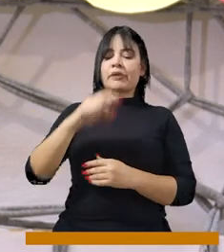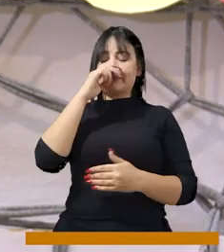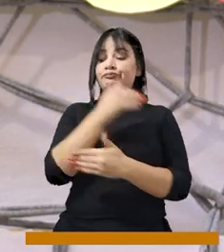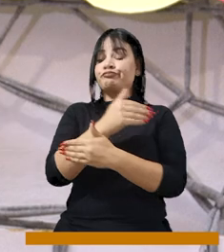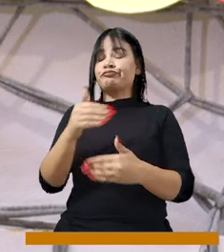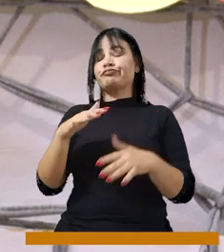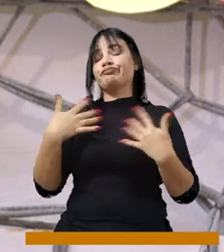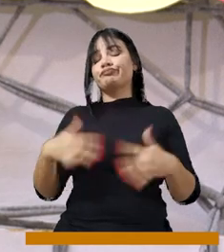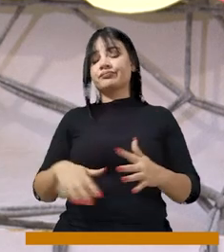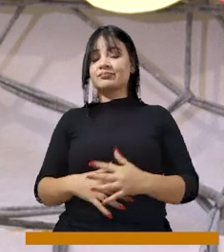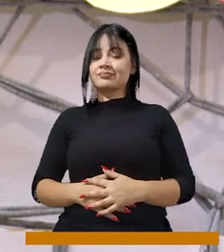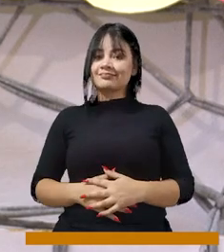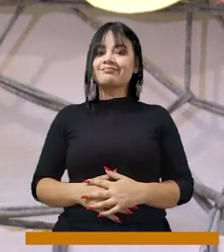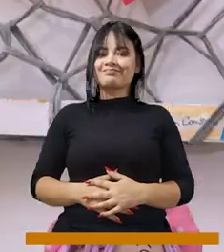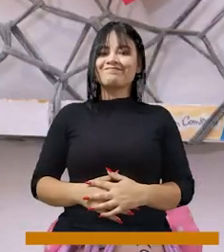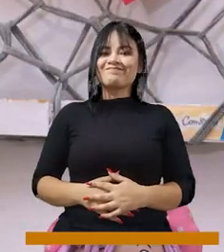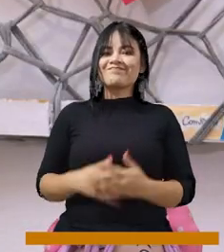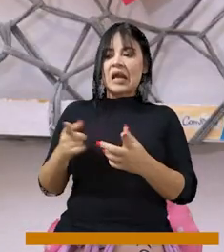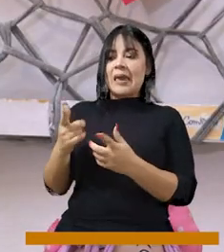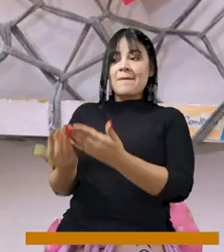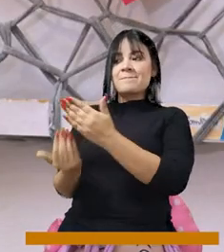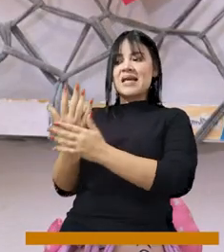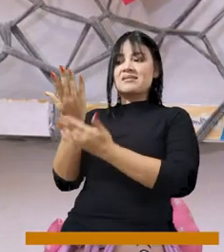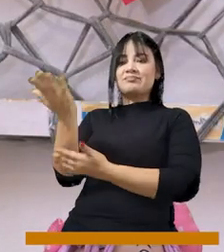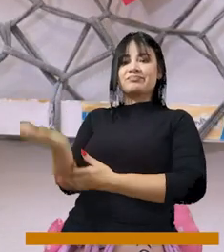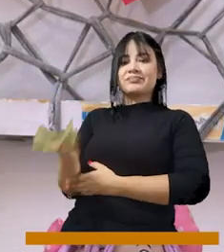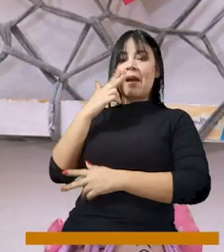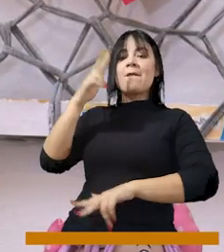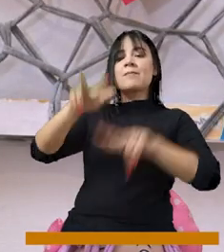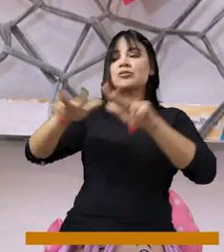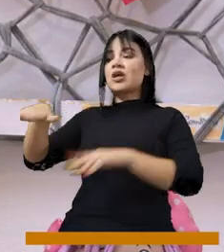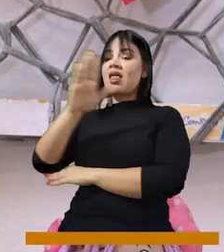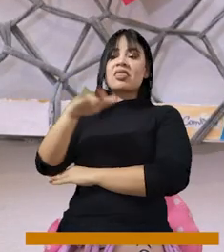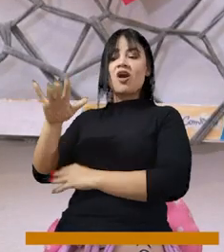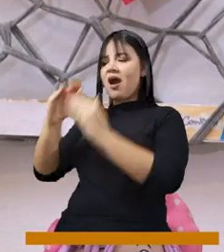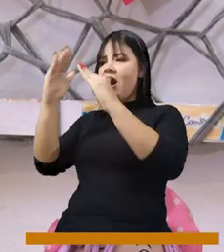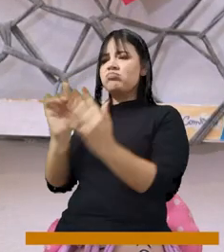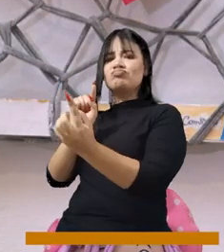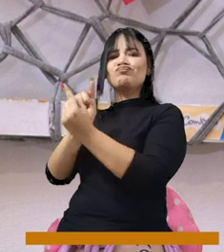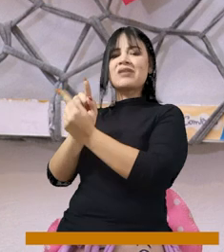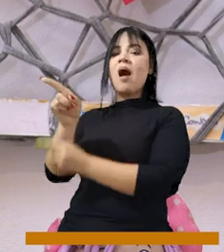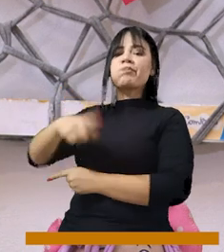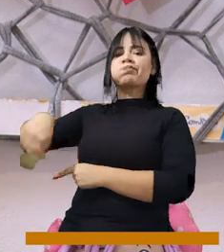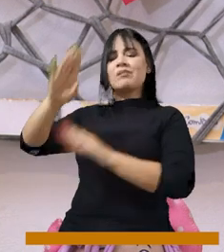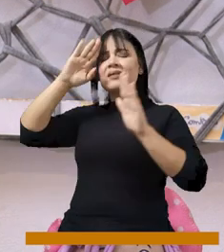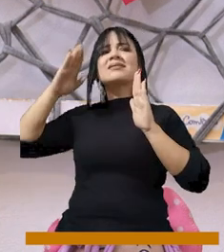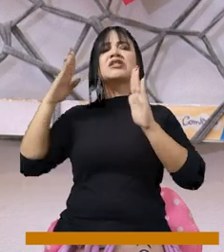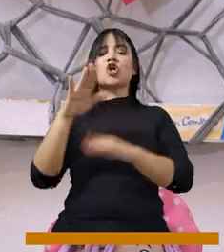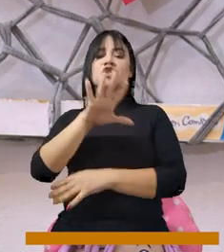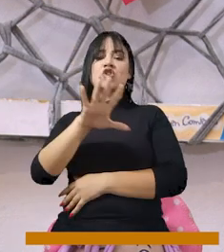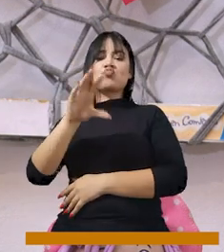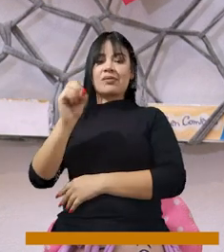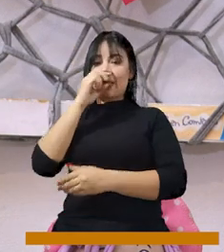derechos desde la primera infancia. Por eso se crea el Centro Infantil Museo de Antioquia Casa del Encuentro, donde se brinda